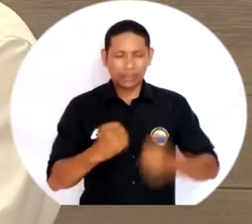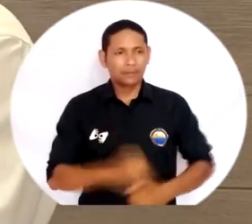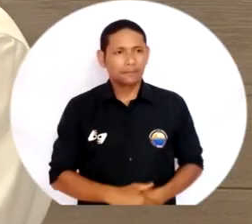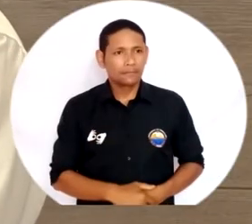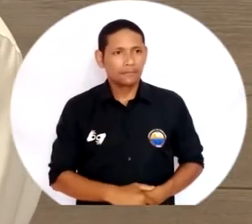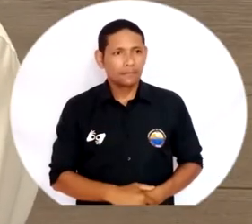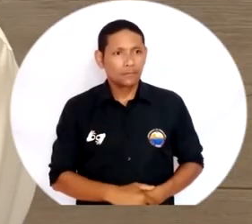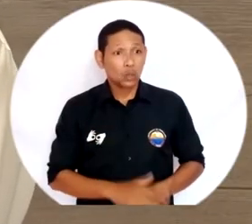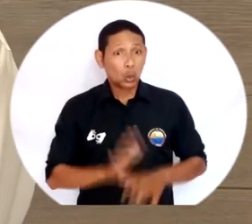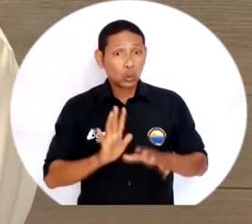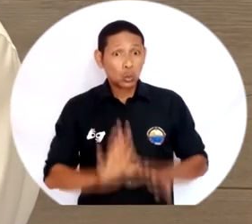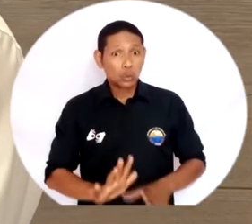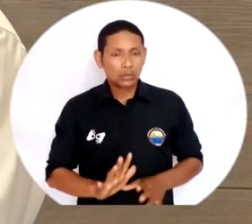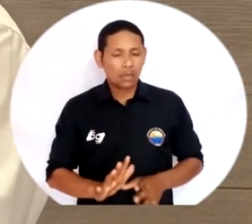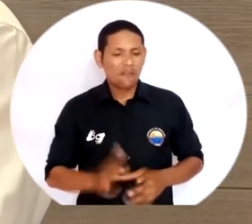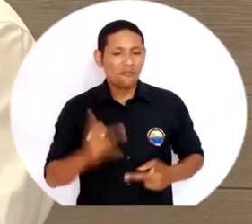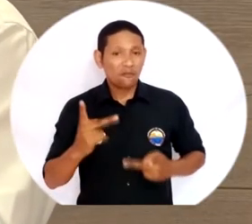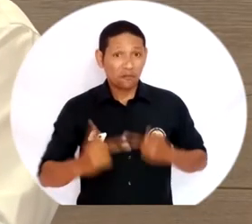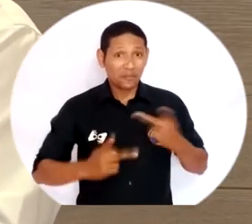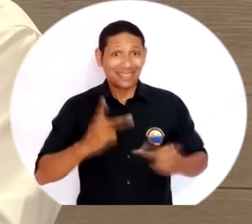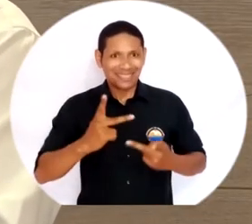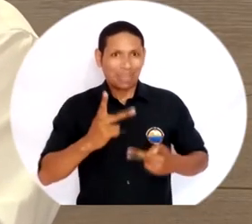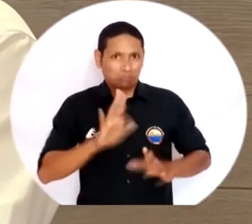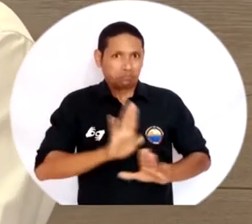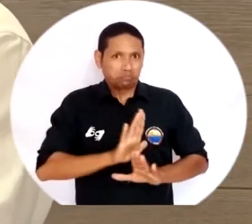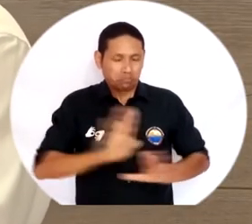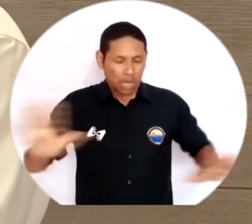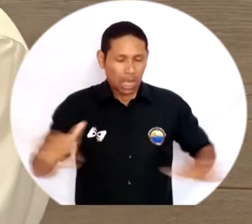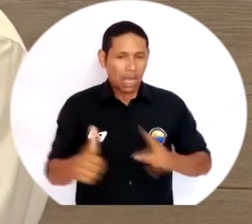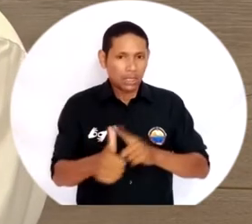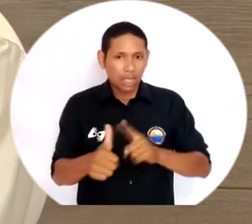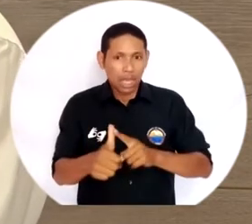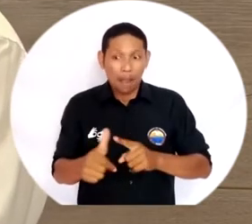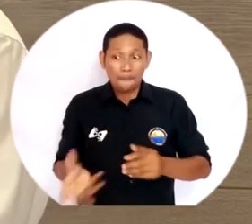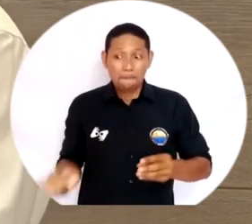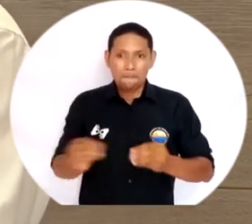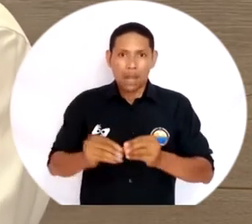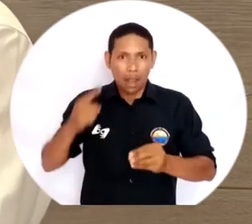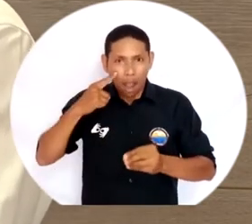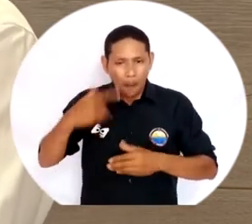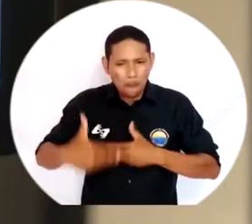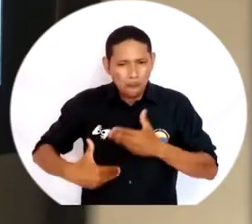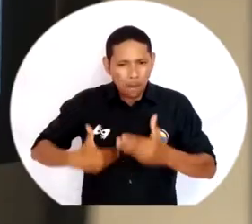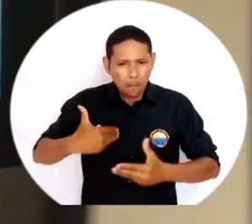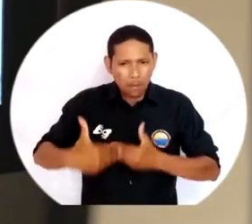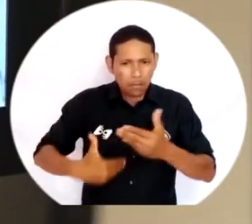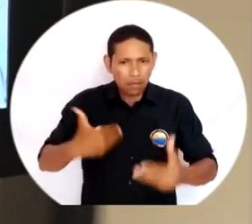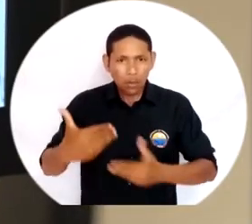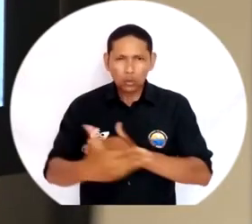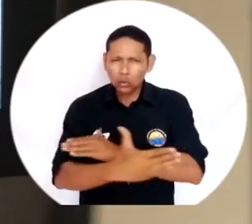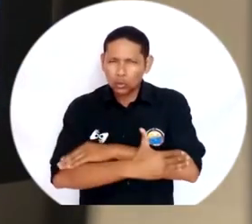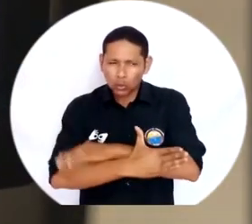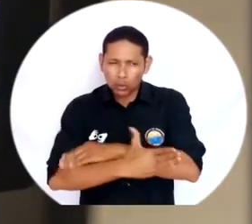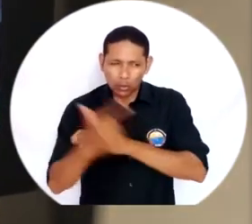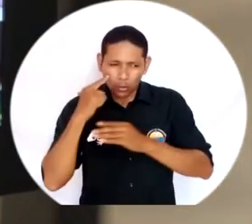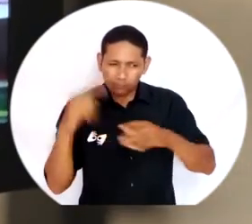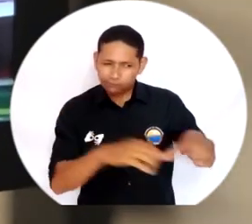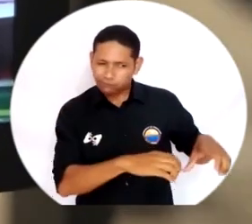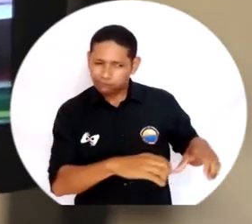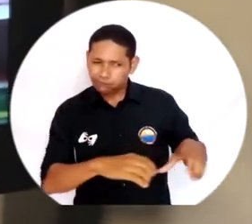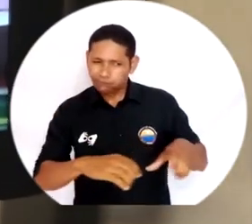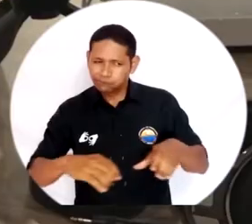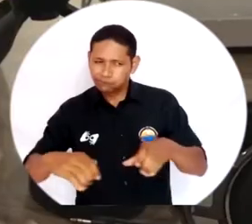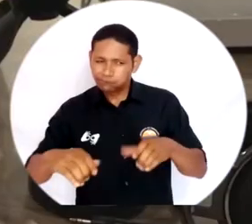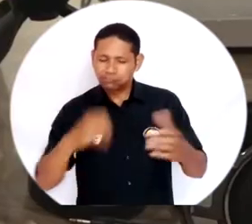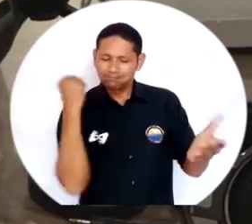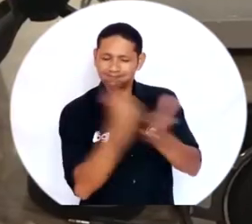de verificación de condiciones iniciales es el primer paso en un proceso que se surte de forma juiciosa en el objetivo de la acreditación